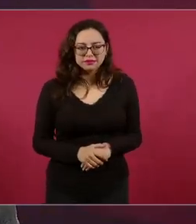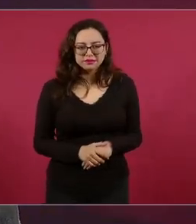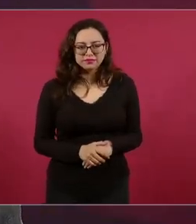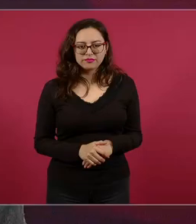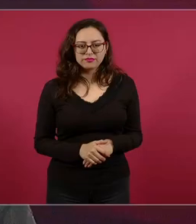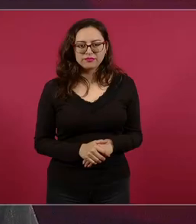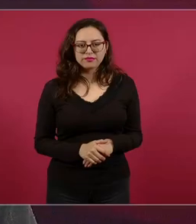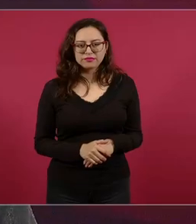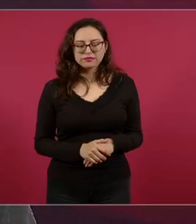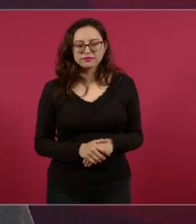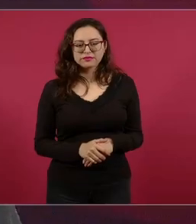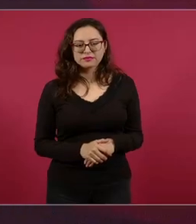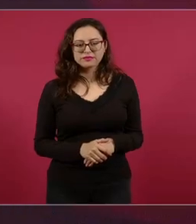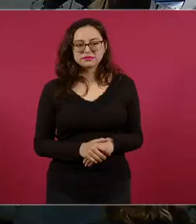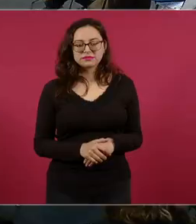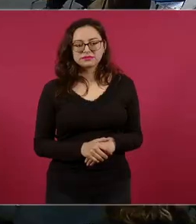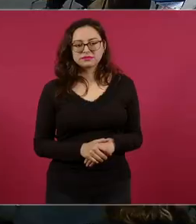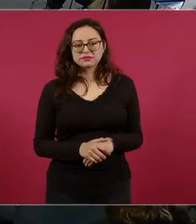Tim Golden,